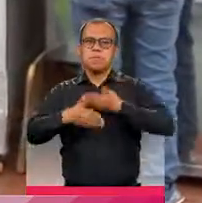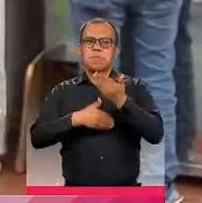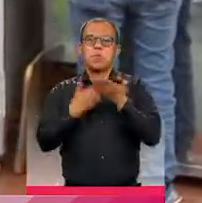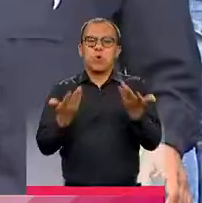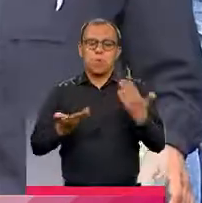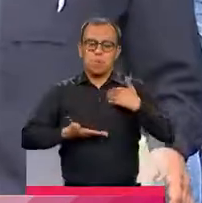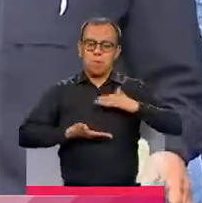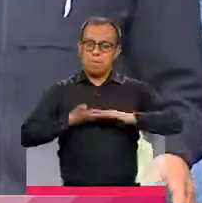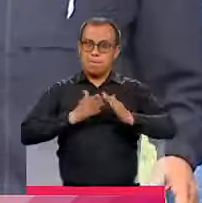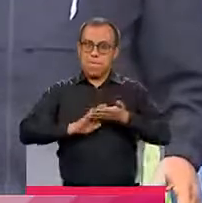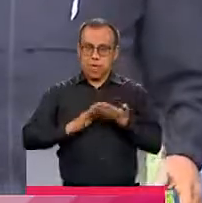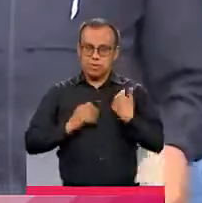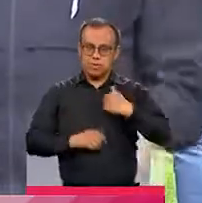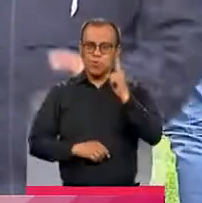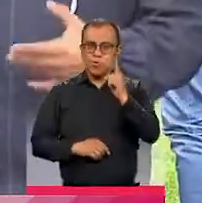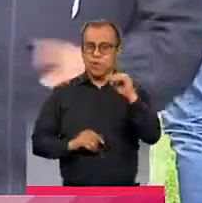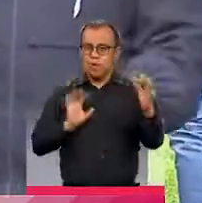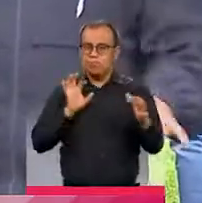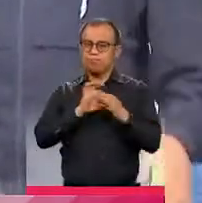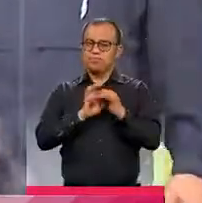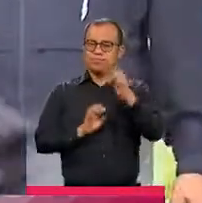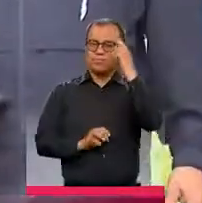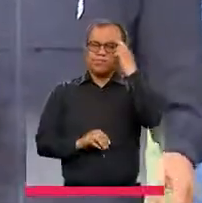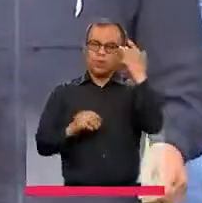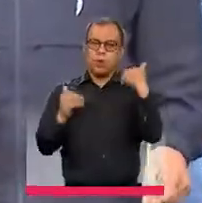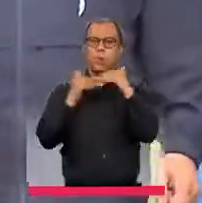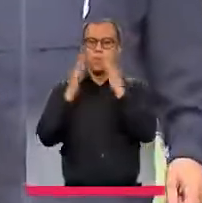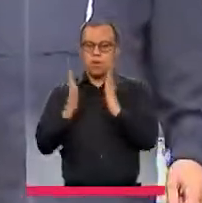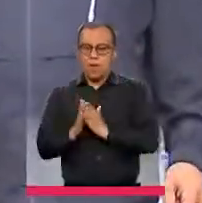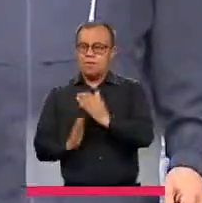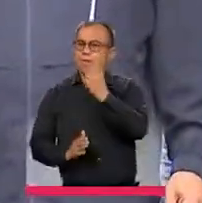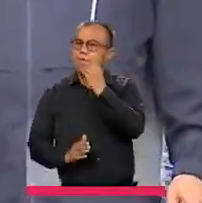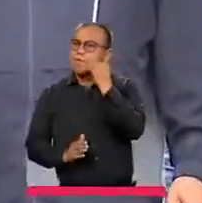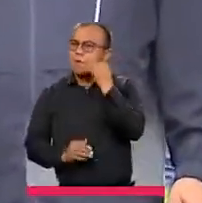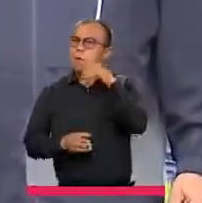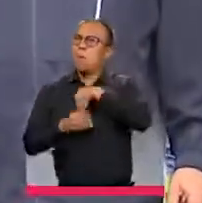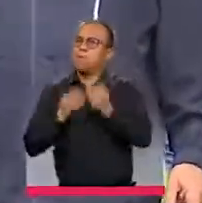manera pacífica y racional, comenzando desde cada hogar del país.